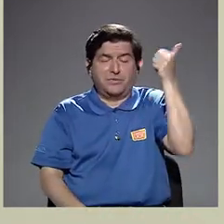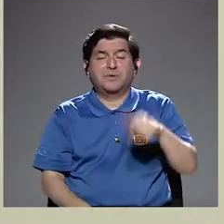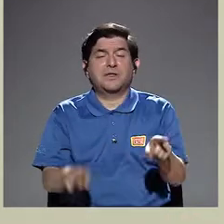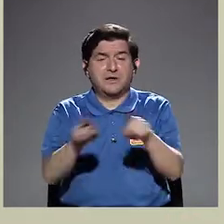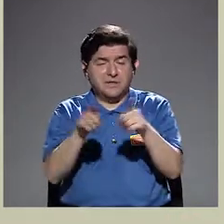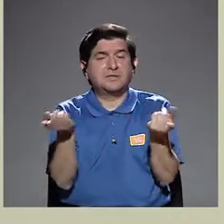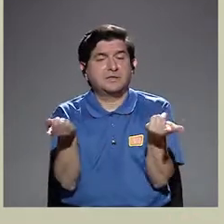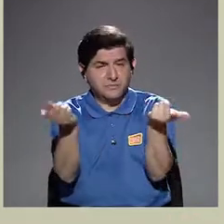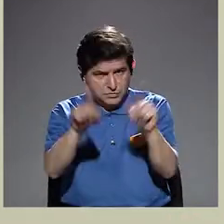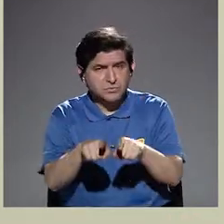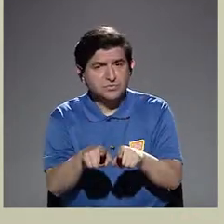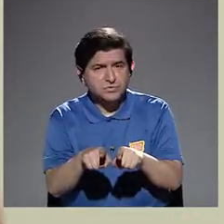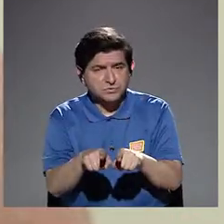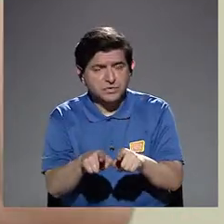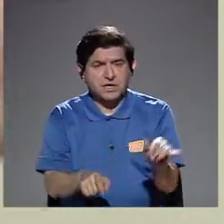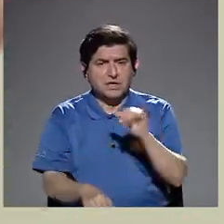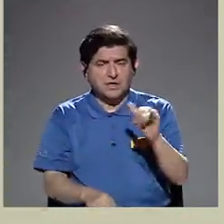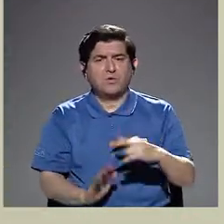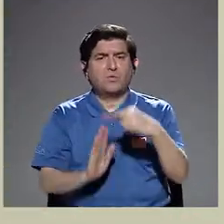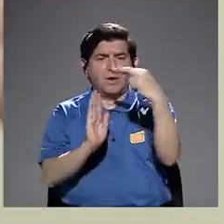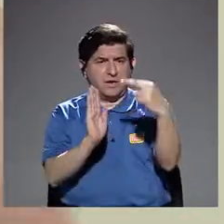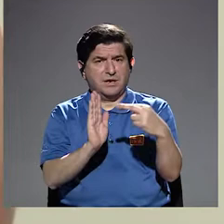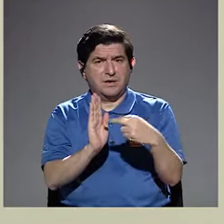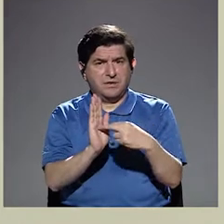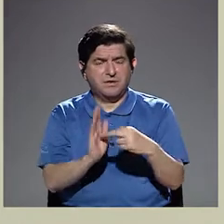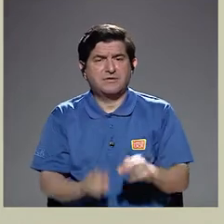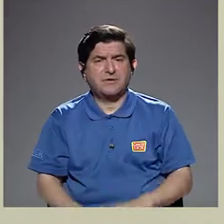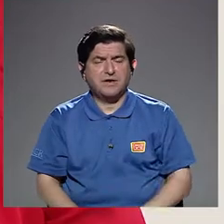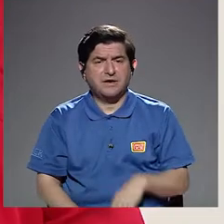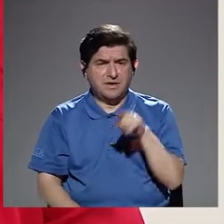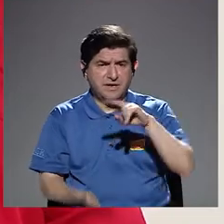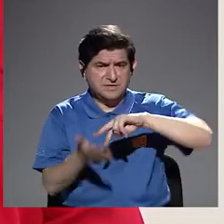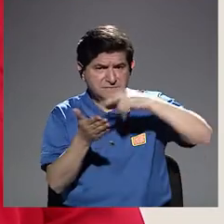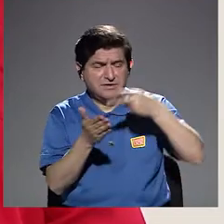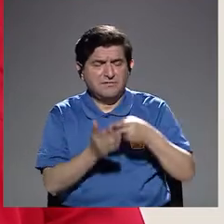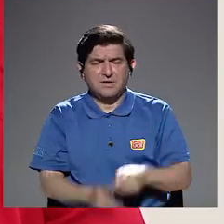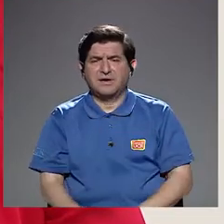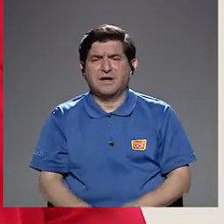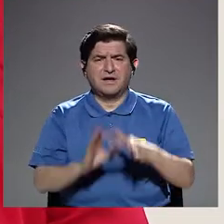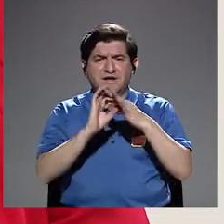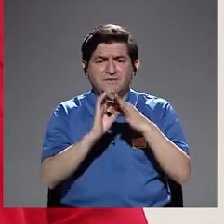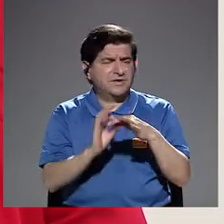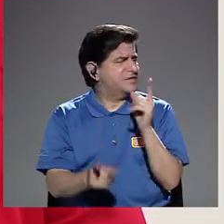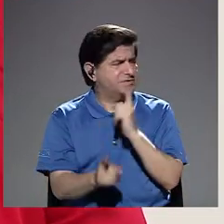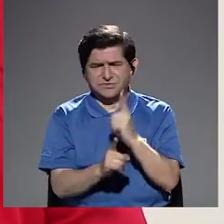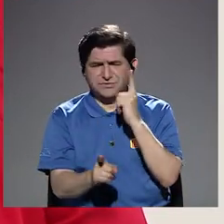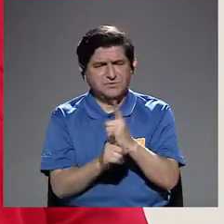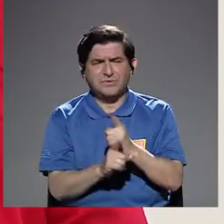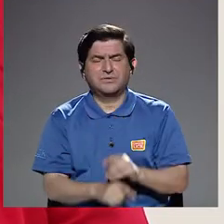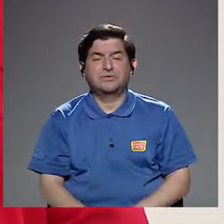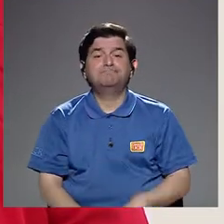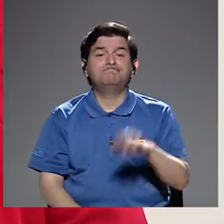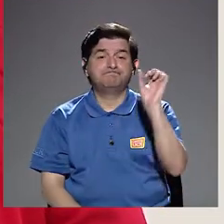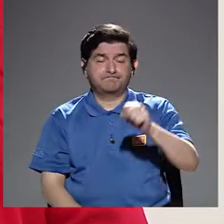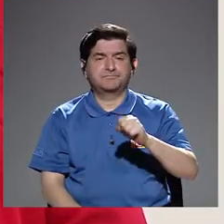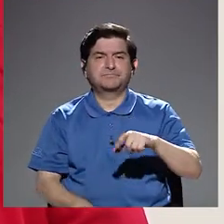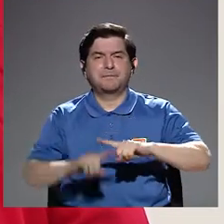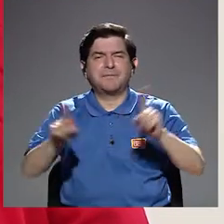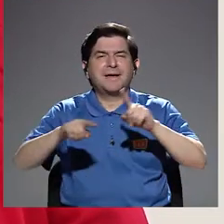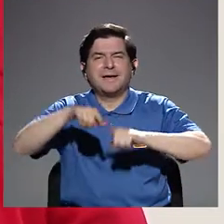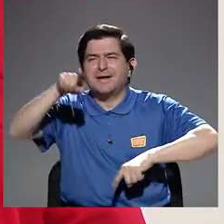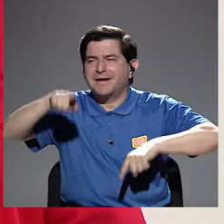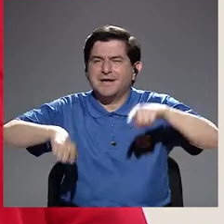obviar que eso también sucede y que también es una relación impropia. Sí, eso también sucede. Sin embargo, ¿verdad? Las